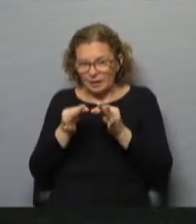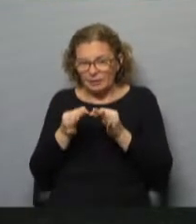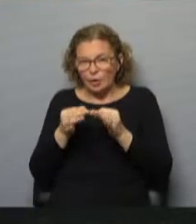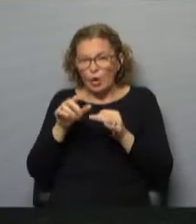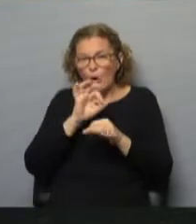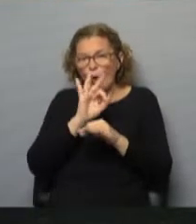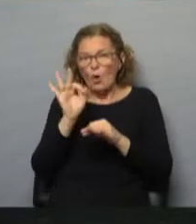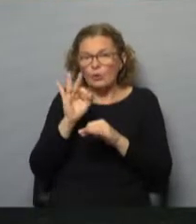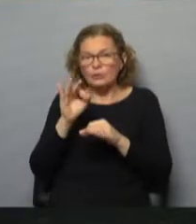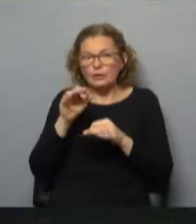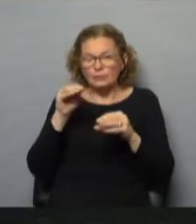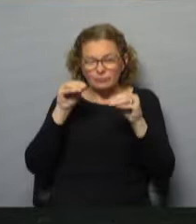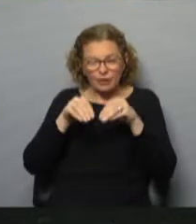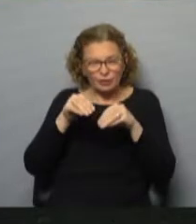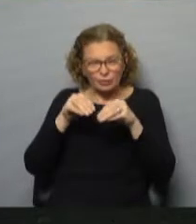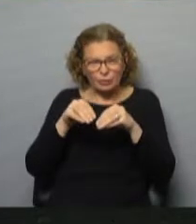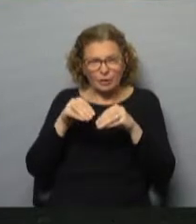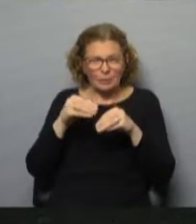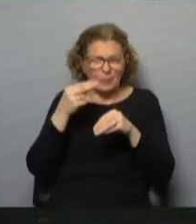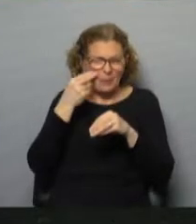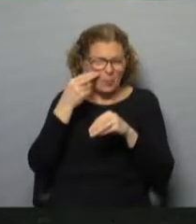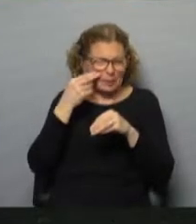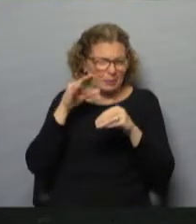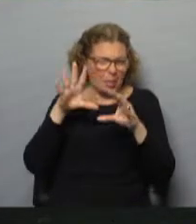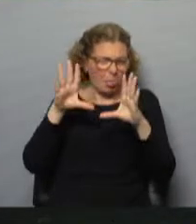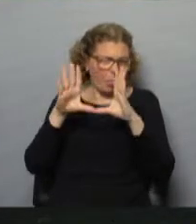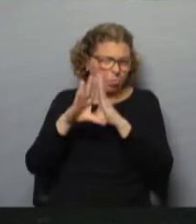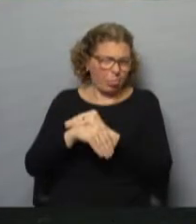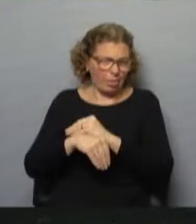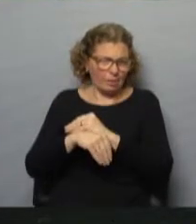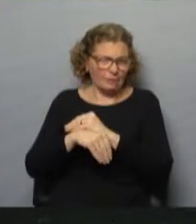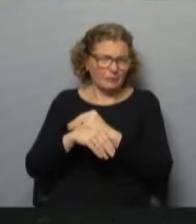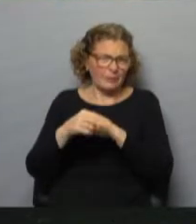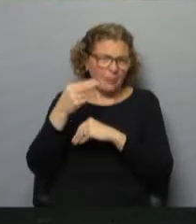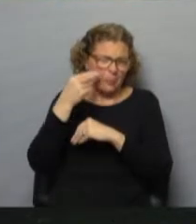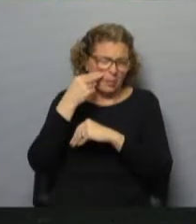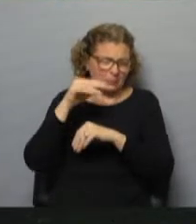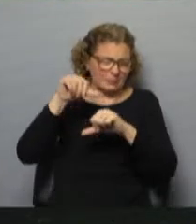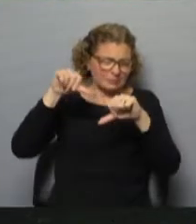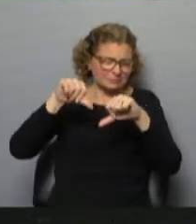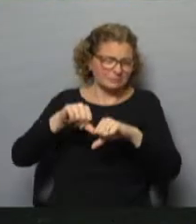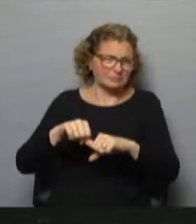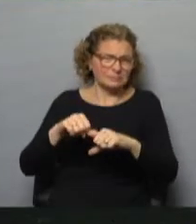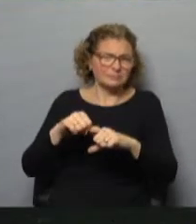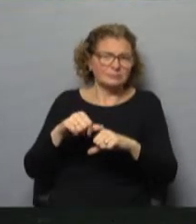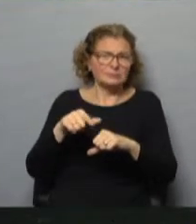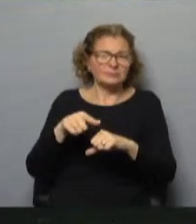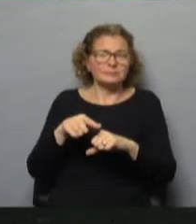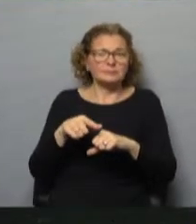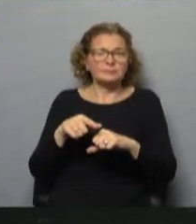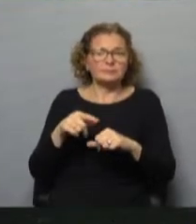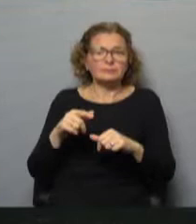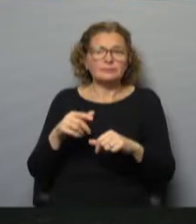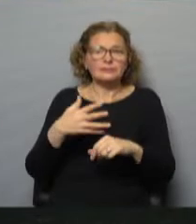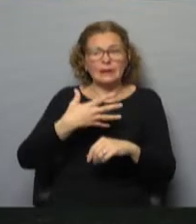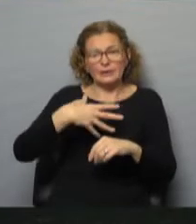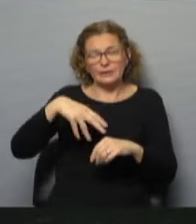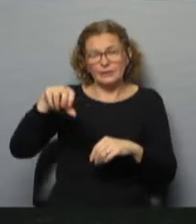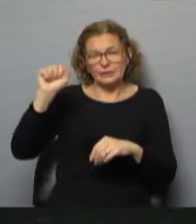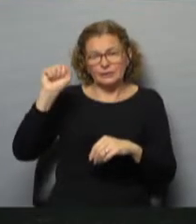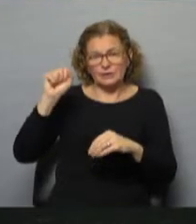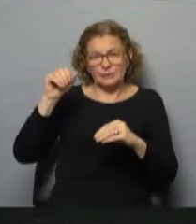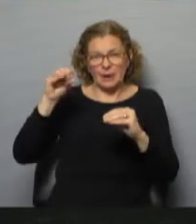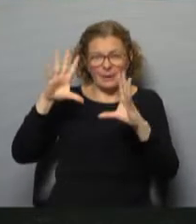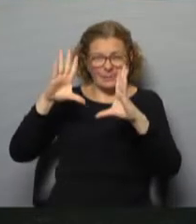O si el contenedor está inutilizable, si quedó muy dañado y no se puede seguir cumpliendo su función, se lleva a